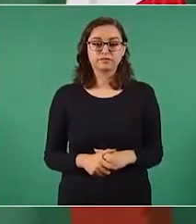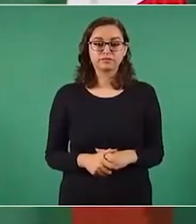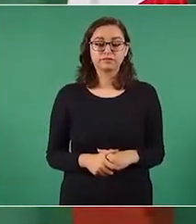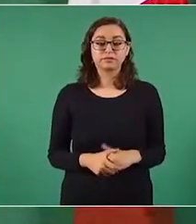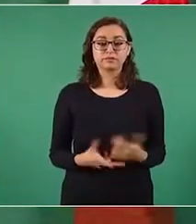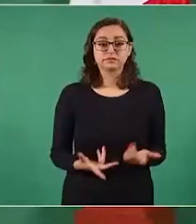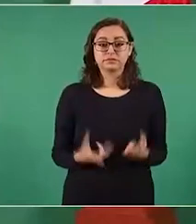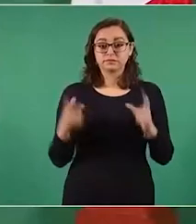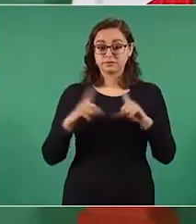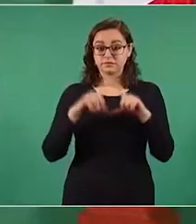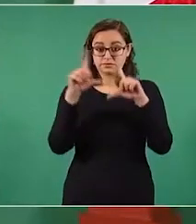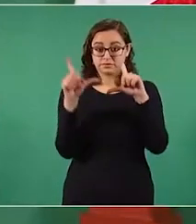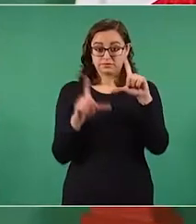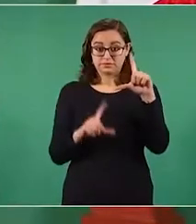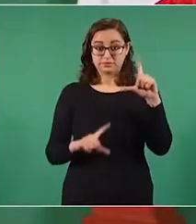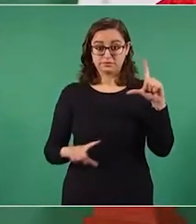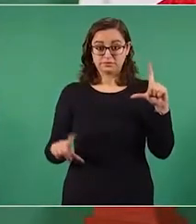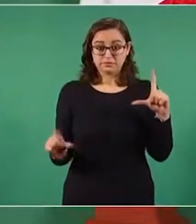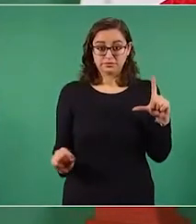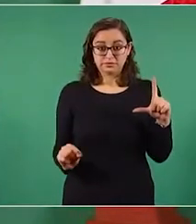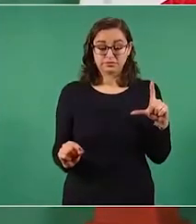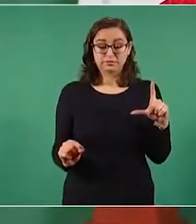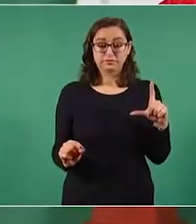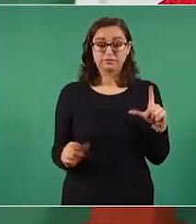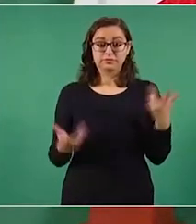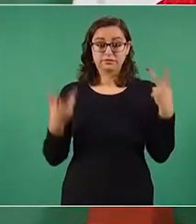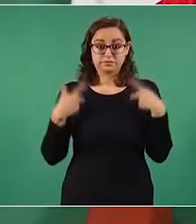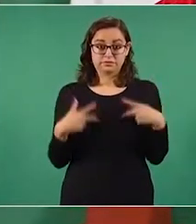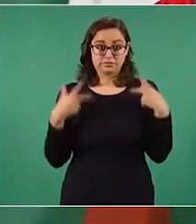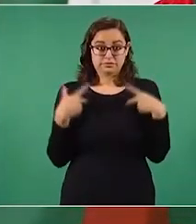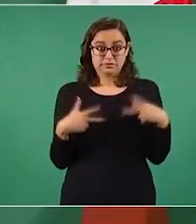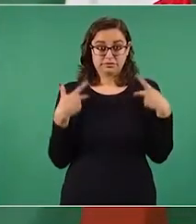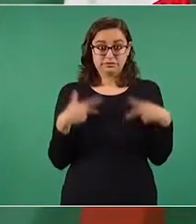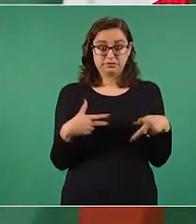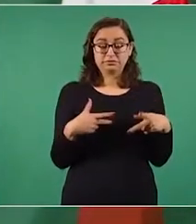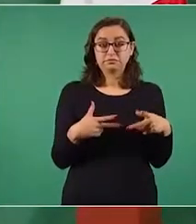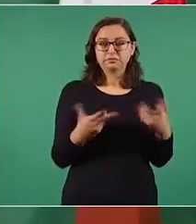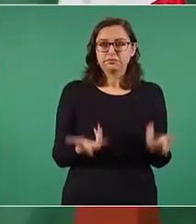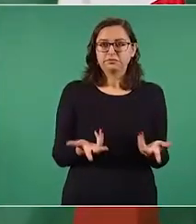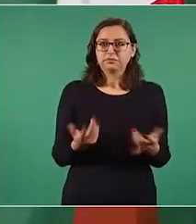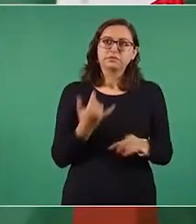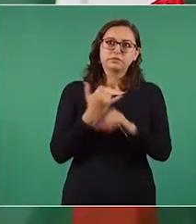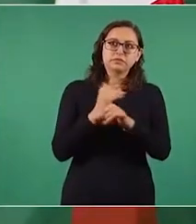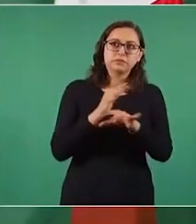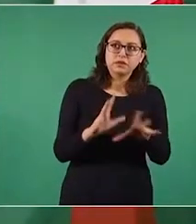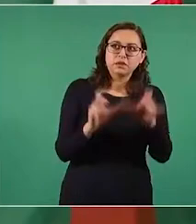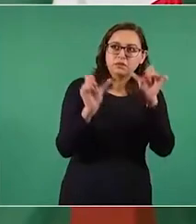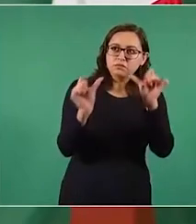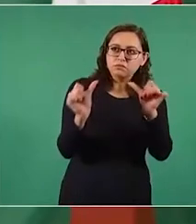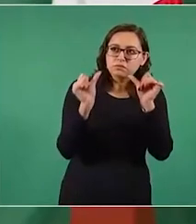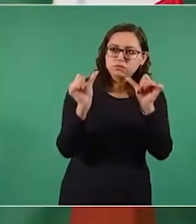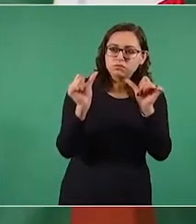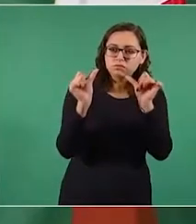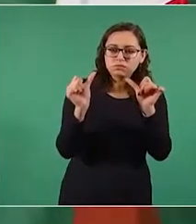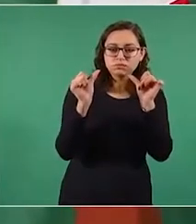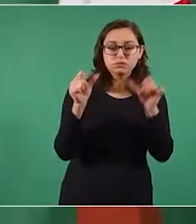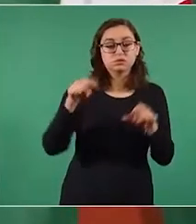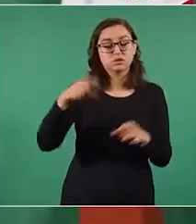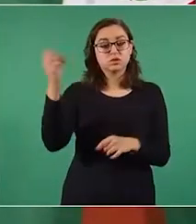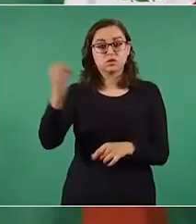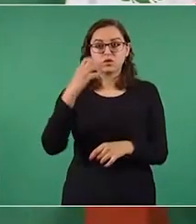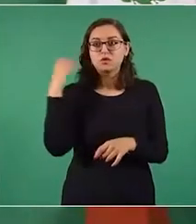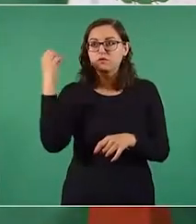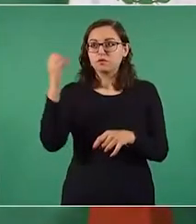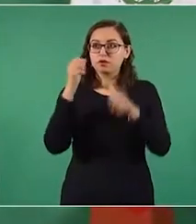en todo el país que están atentos a estas conferencias